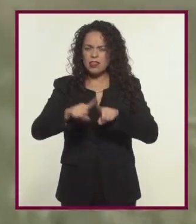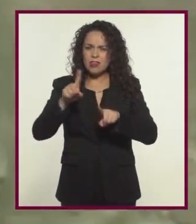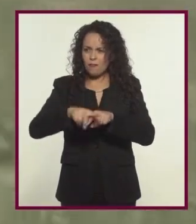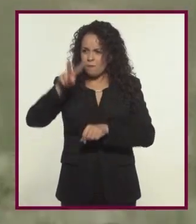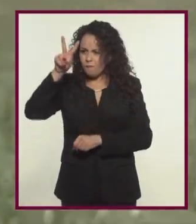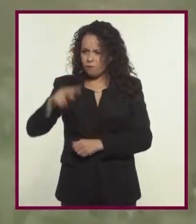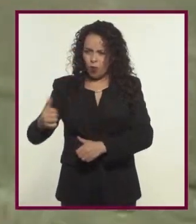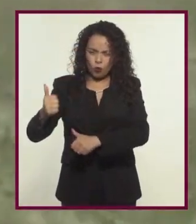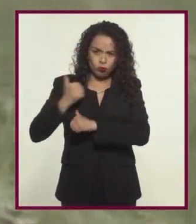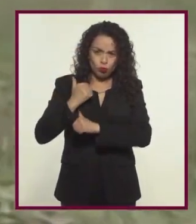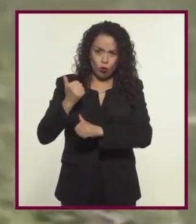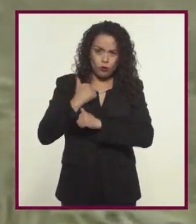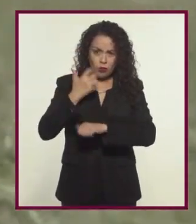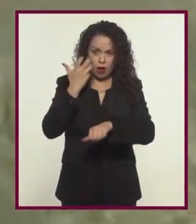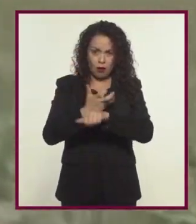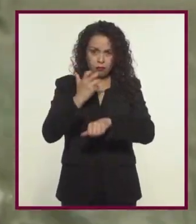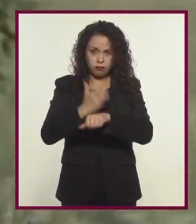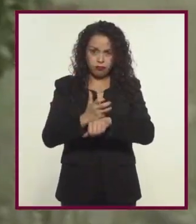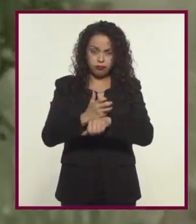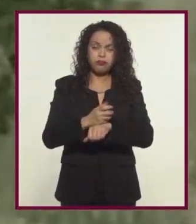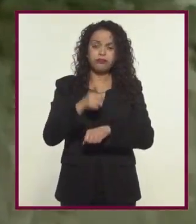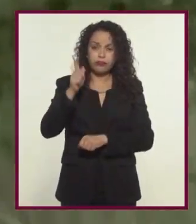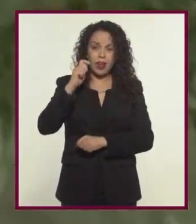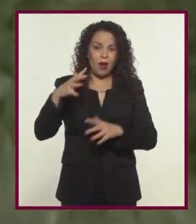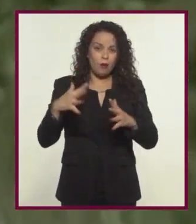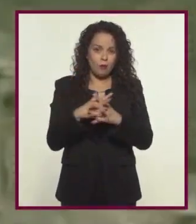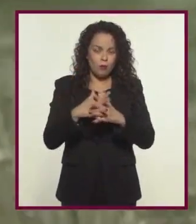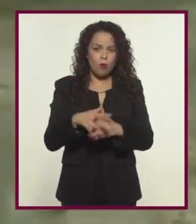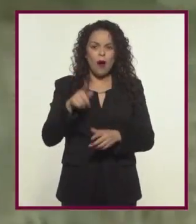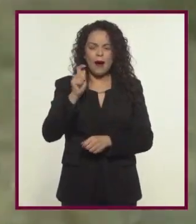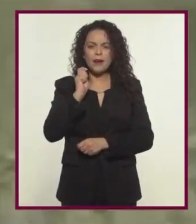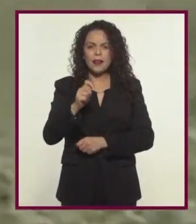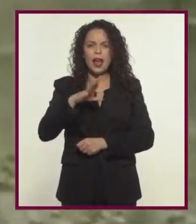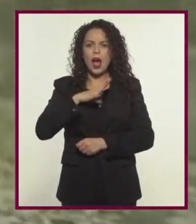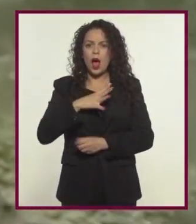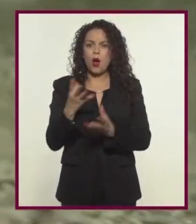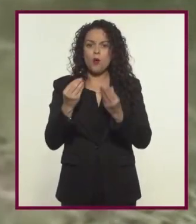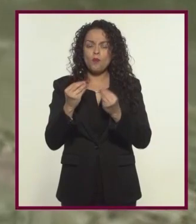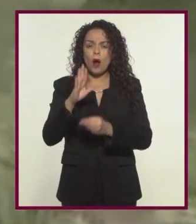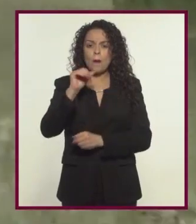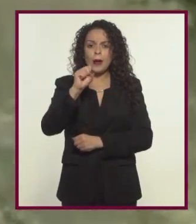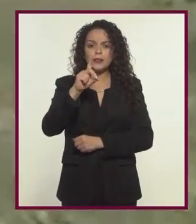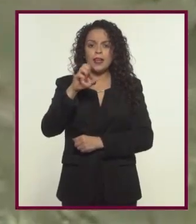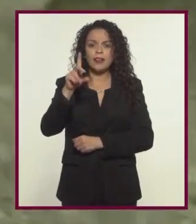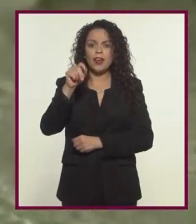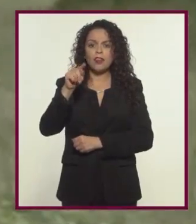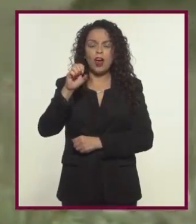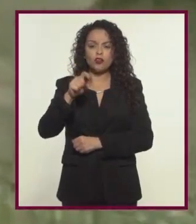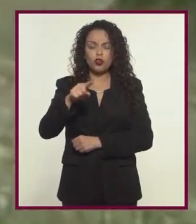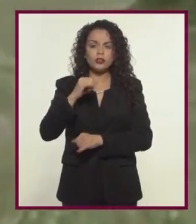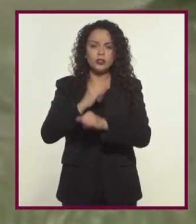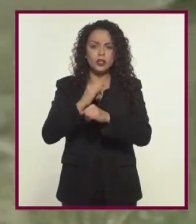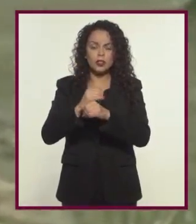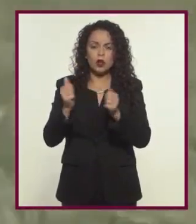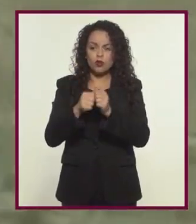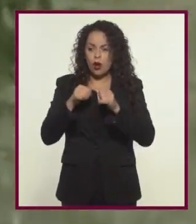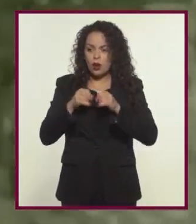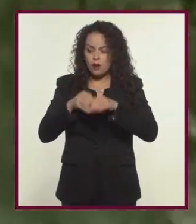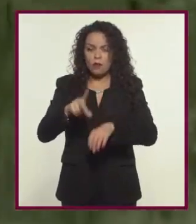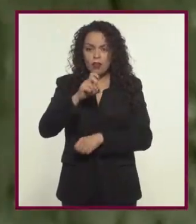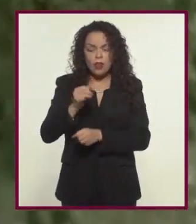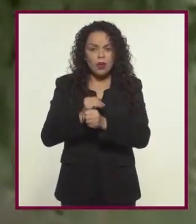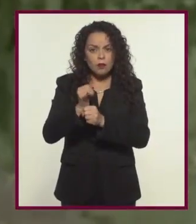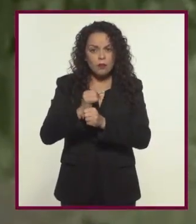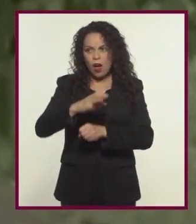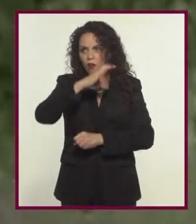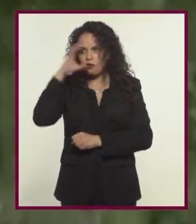basado en cientos de misiones reales de soldados norteamericanos en Oriente y el juego se complementa con una gran base de datos documental en línea